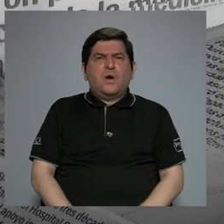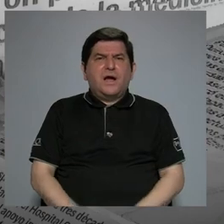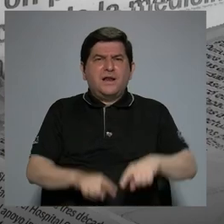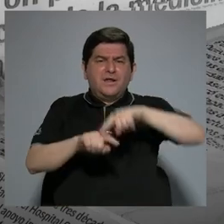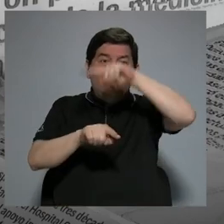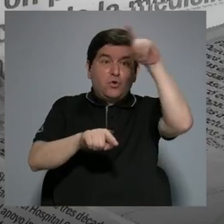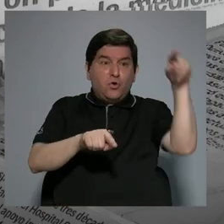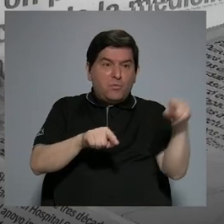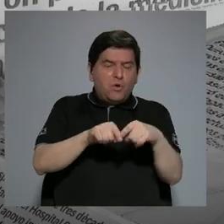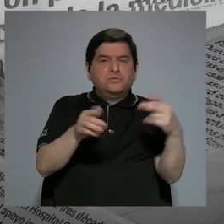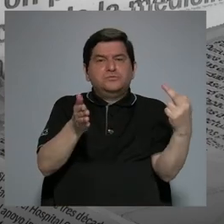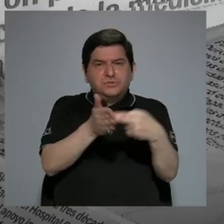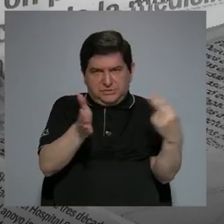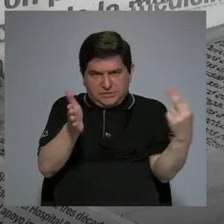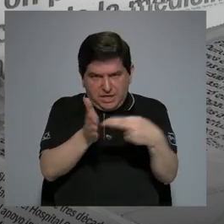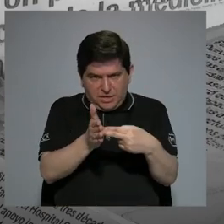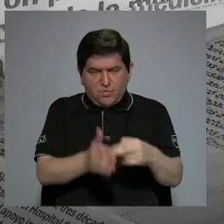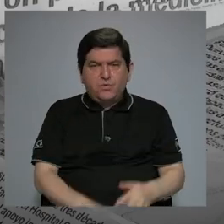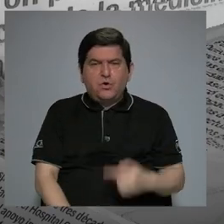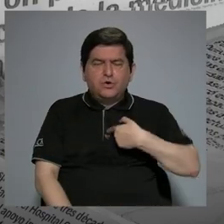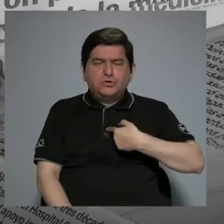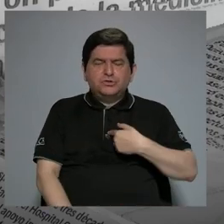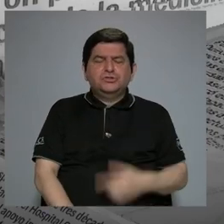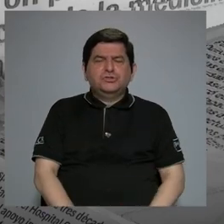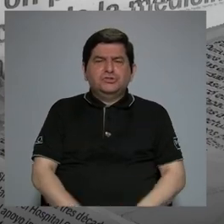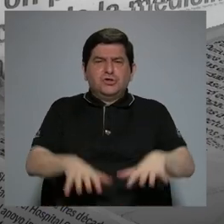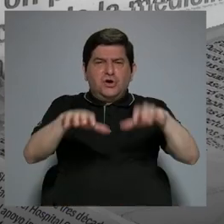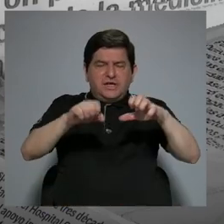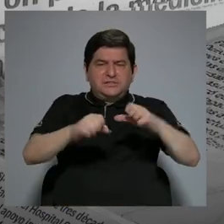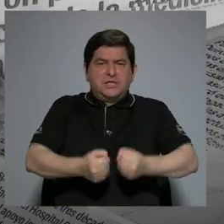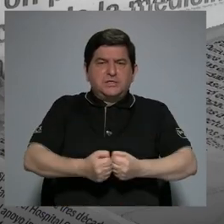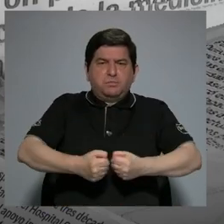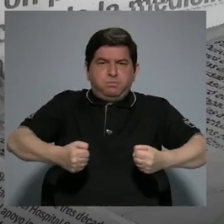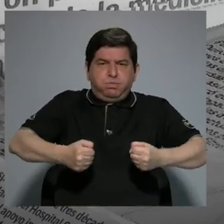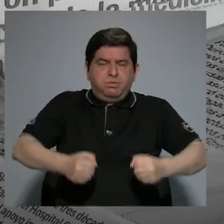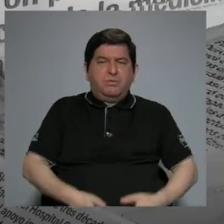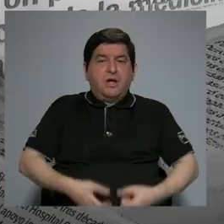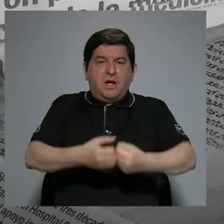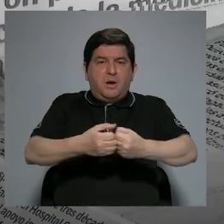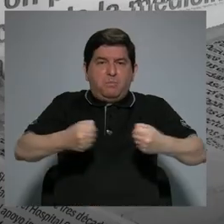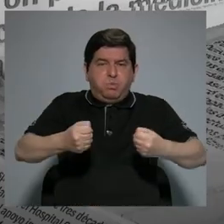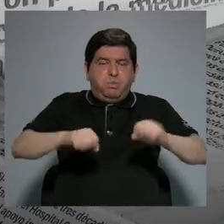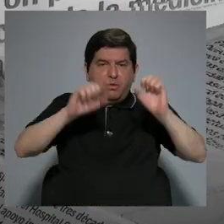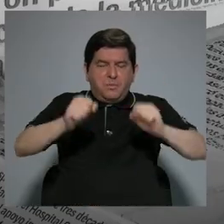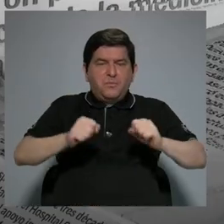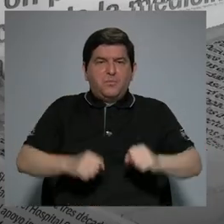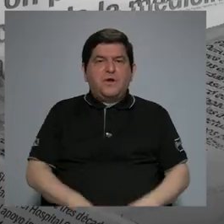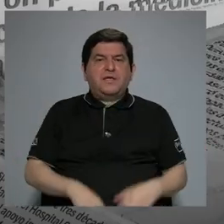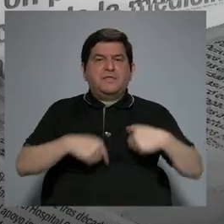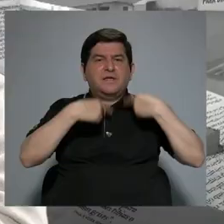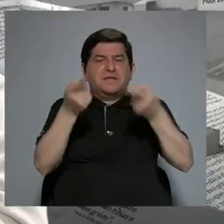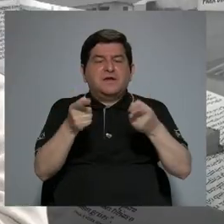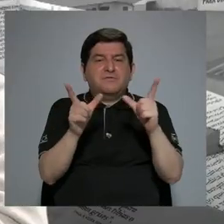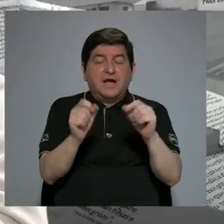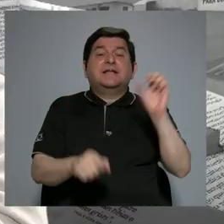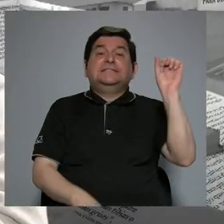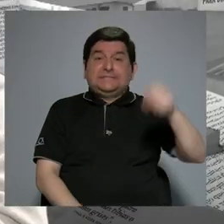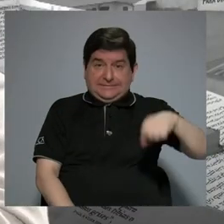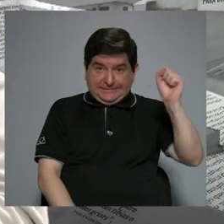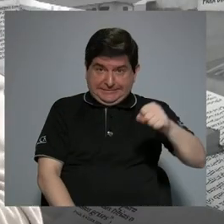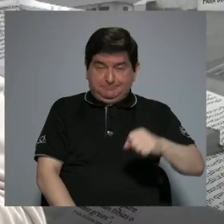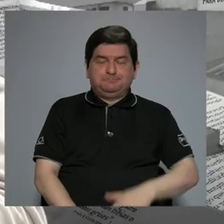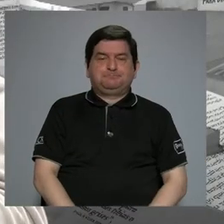círculo vicioso, me estreso, tengo sobrepeso, y el sobrepeso podría conducirme a un cáncer. Sí, de hecho,